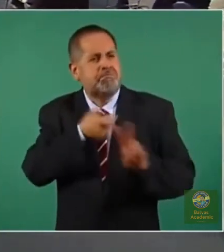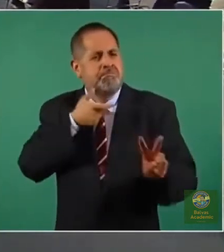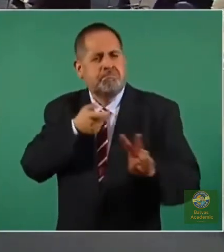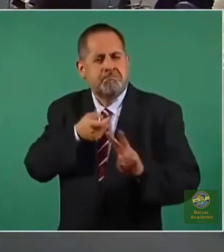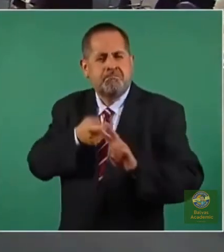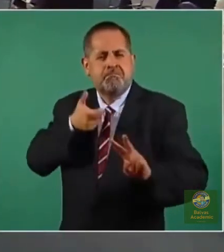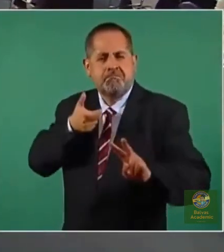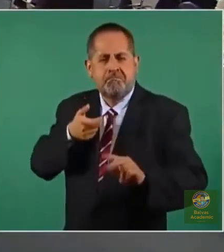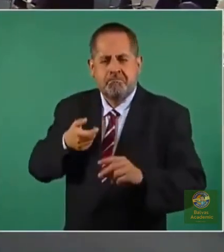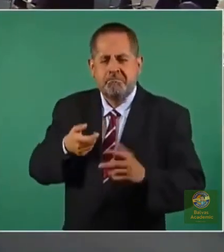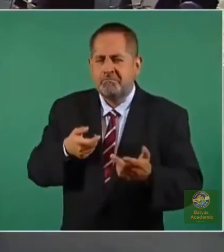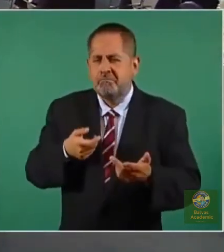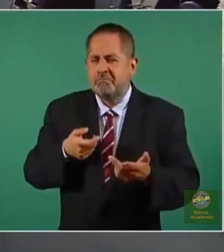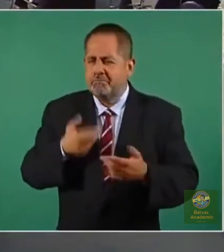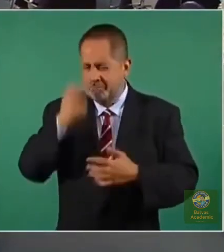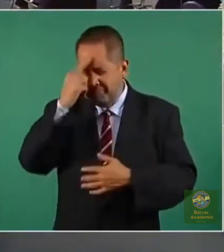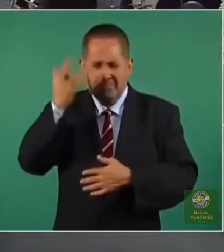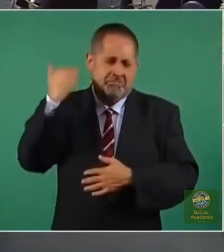para